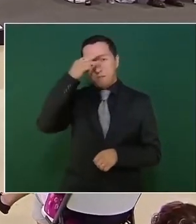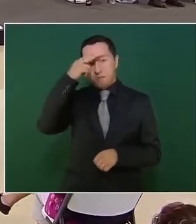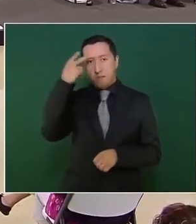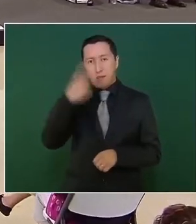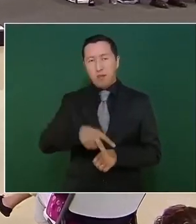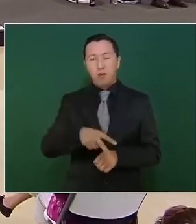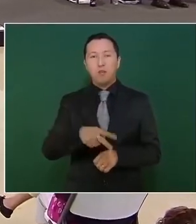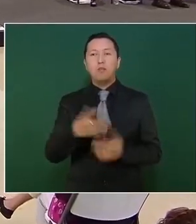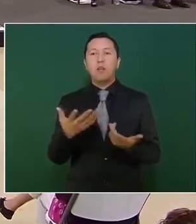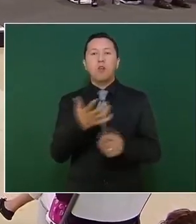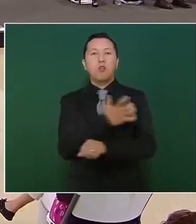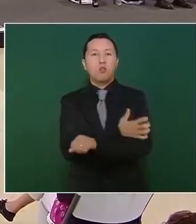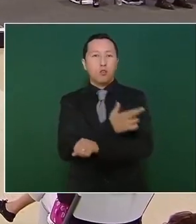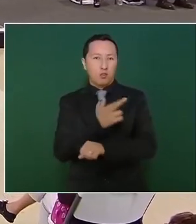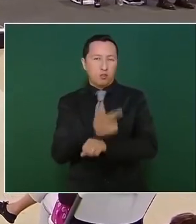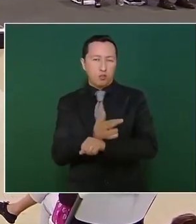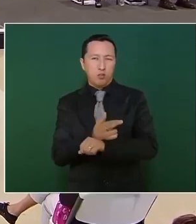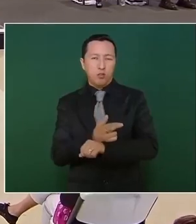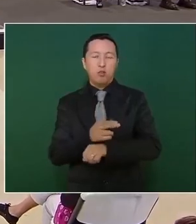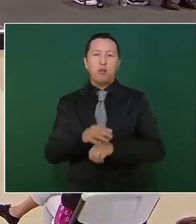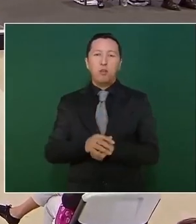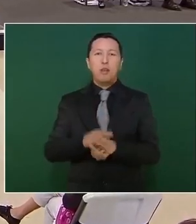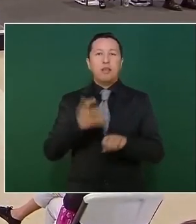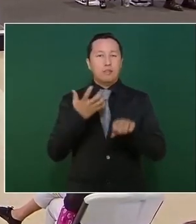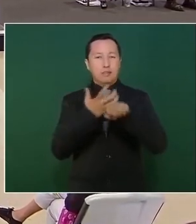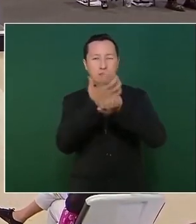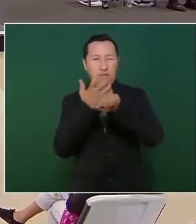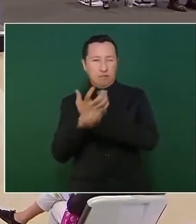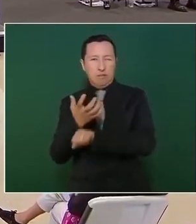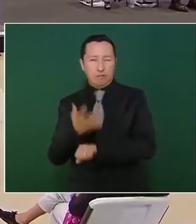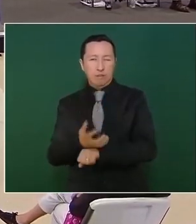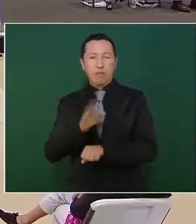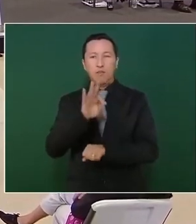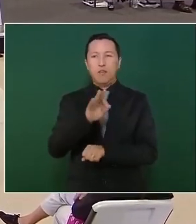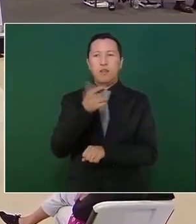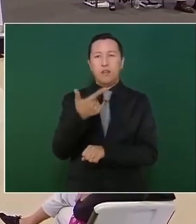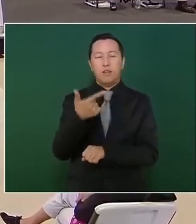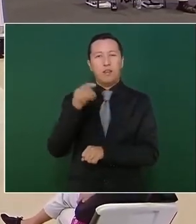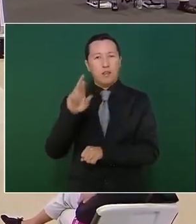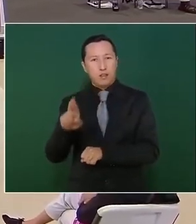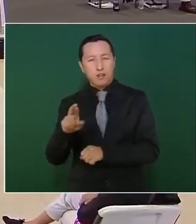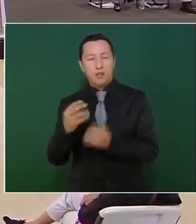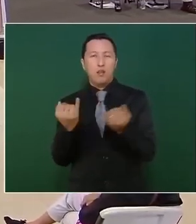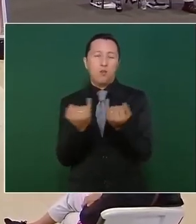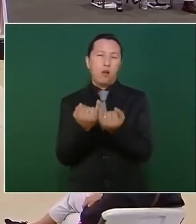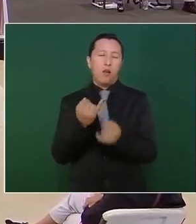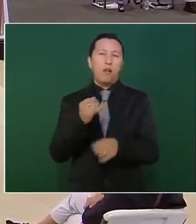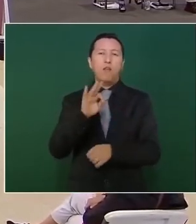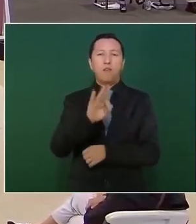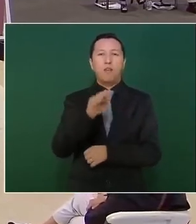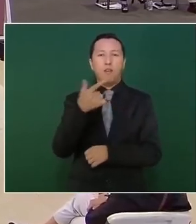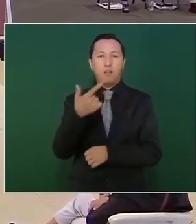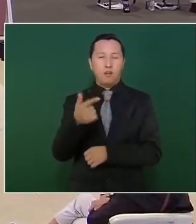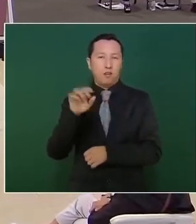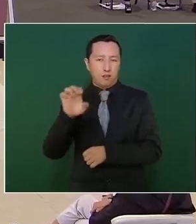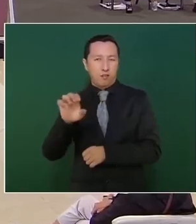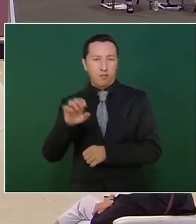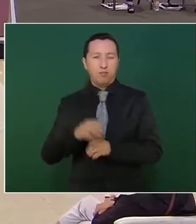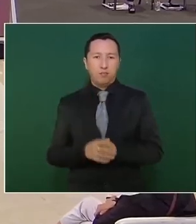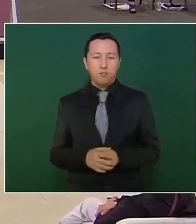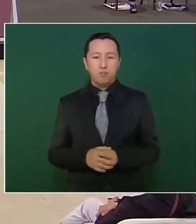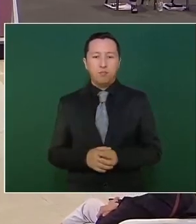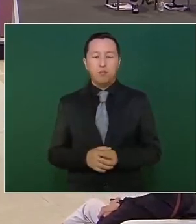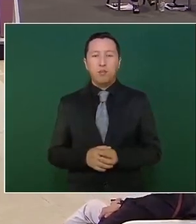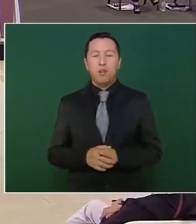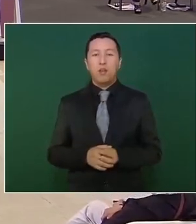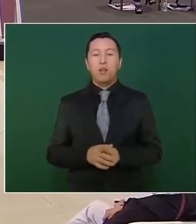Fiscalías Generales de Justicia de los Estados y la Fiscalía General de la República. En el periodo que